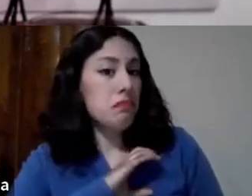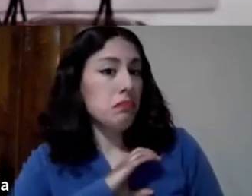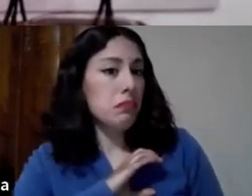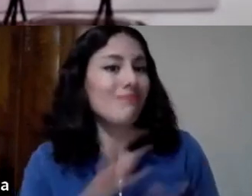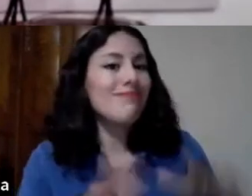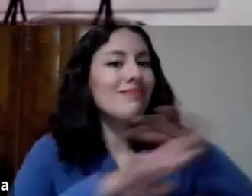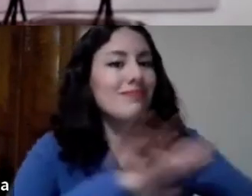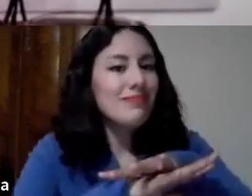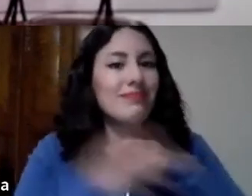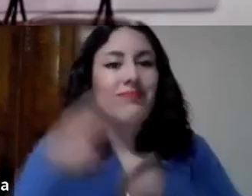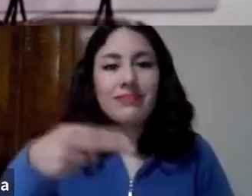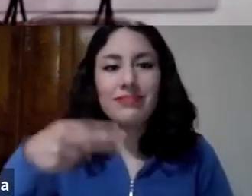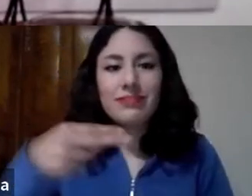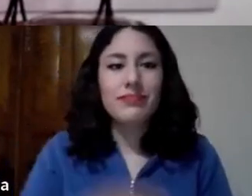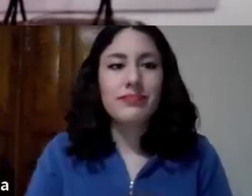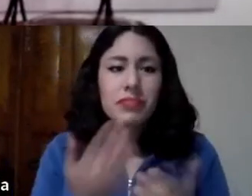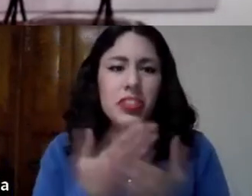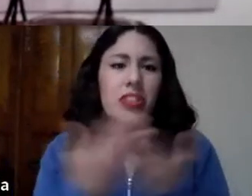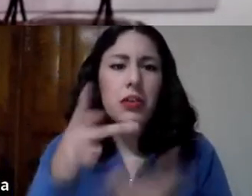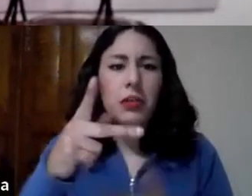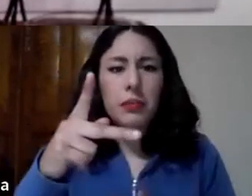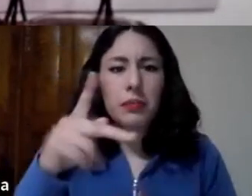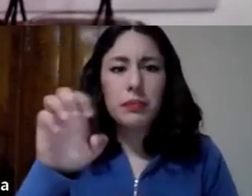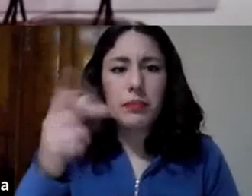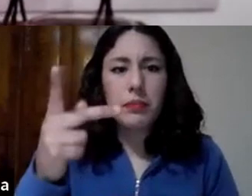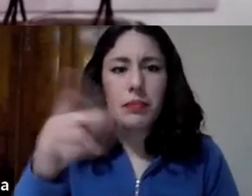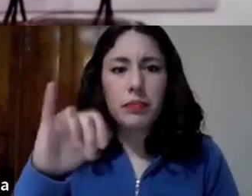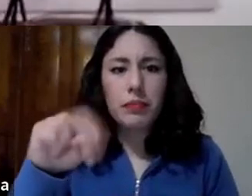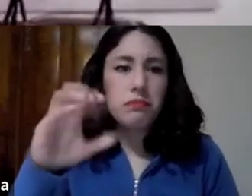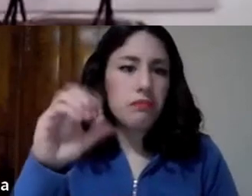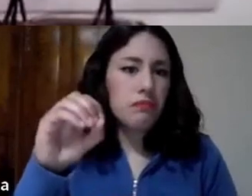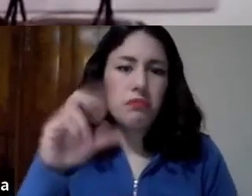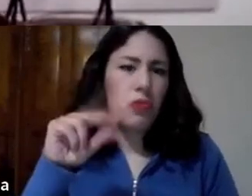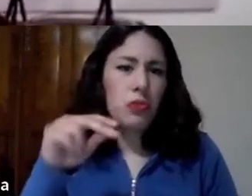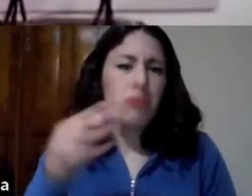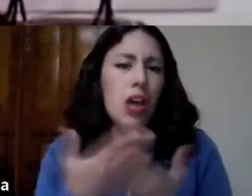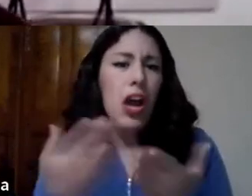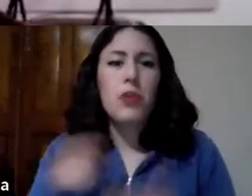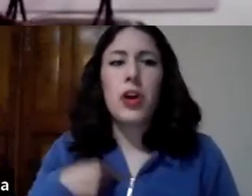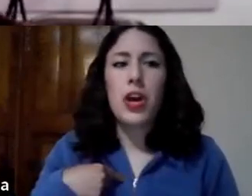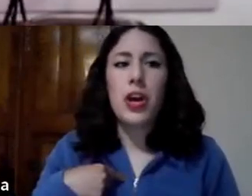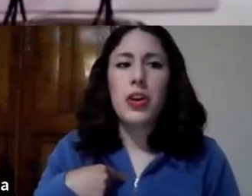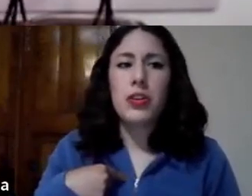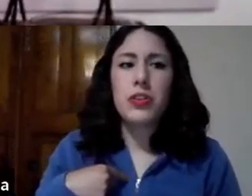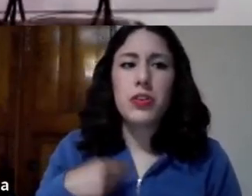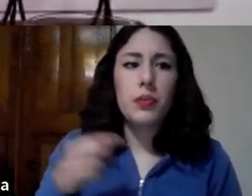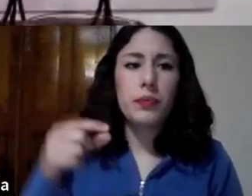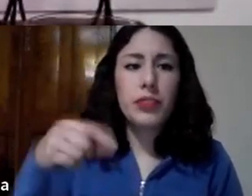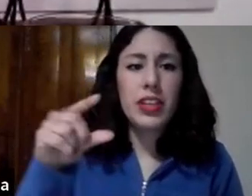cambió el nombre y ya no era Pepino era Kyuki ¿y por qué Kyuki? porque en inglés es Cucumber